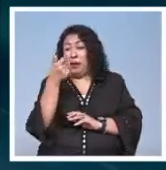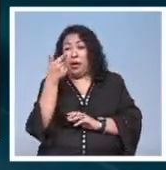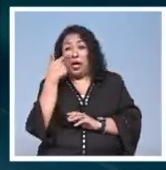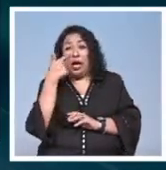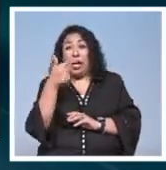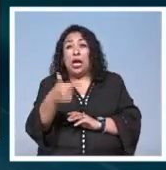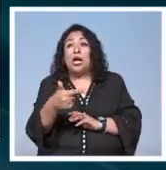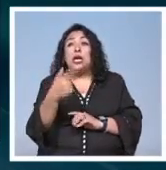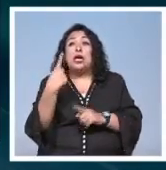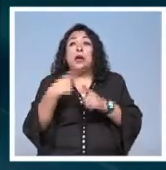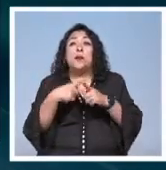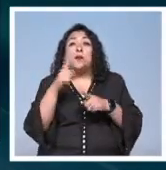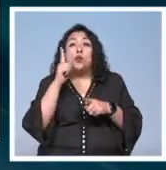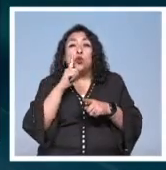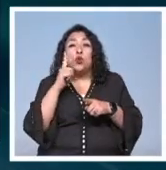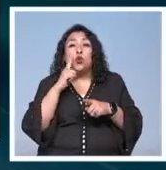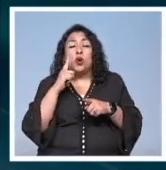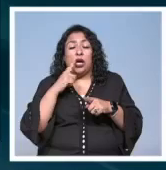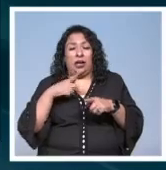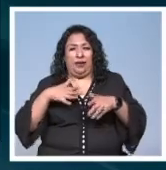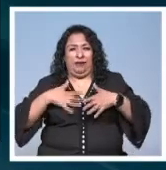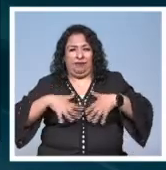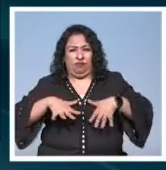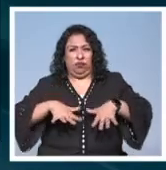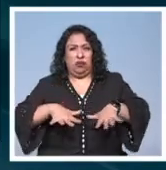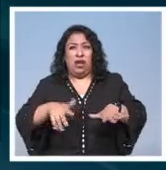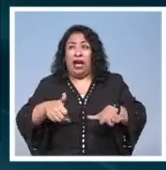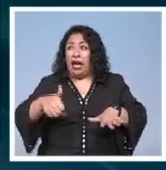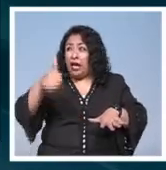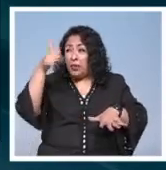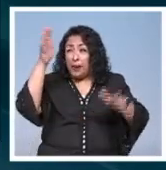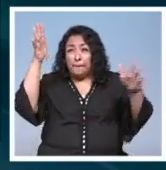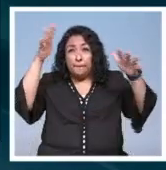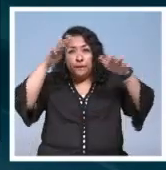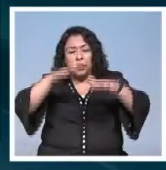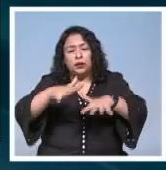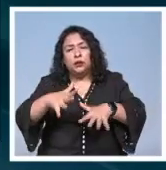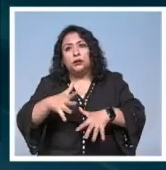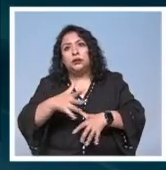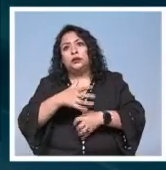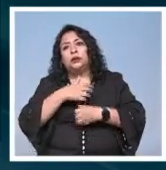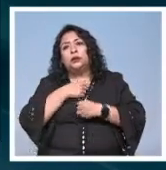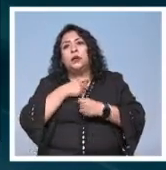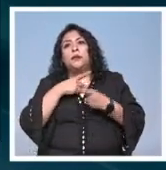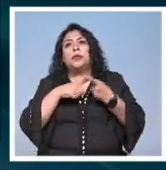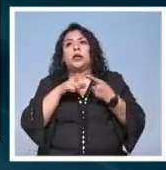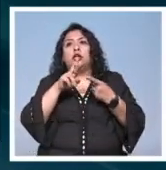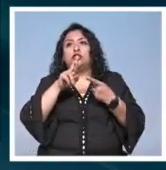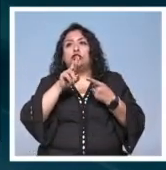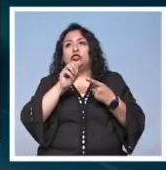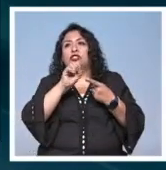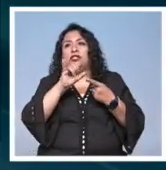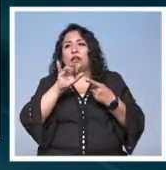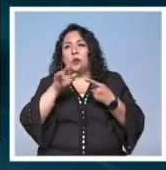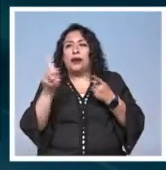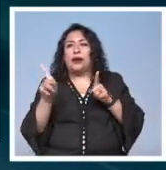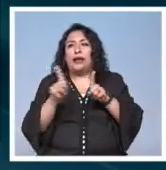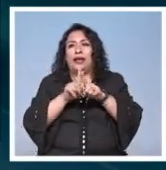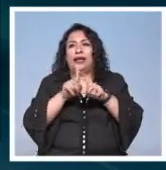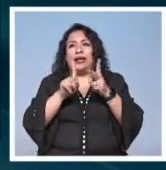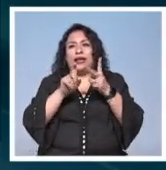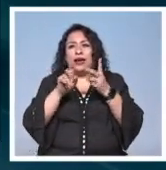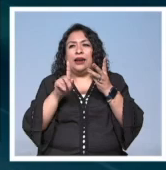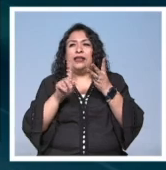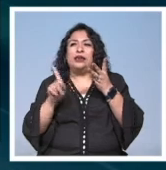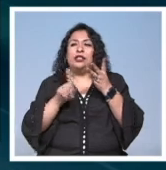a una de las costureras y atrás todo el derrumbe pues es algo que te toca Personajes como Rosario Ibarra al lado de Pautemo Cárdenas